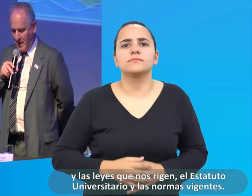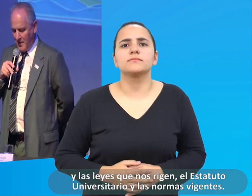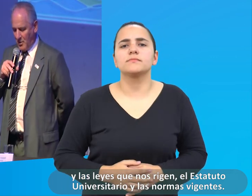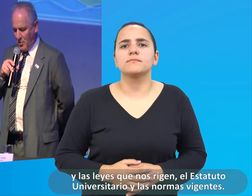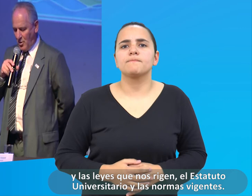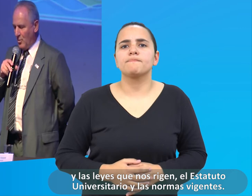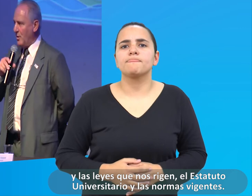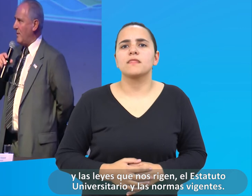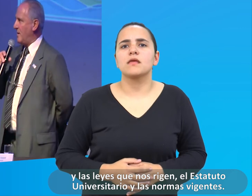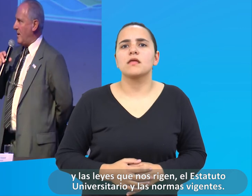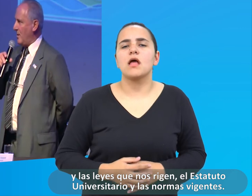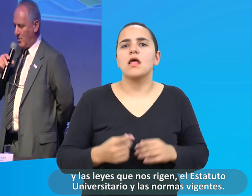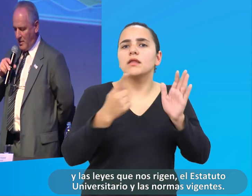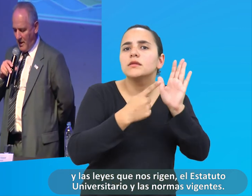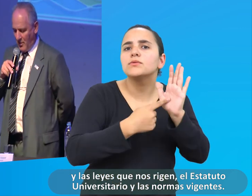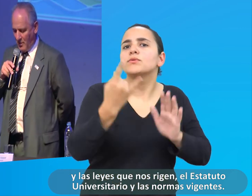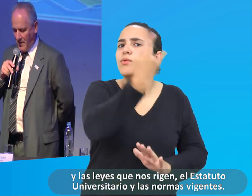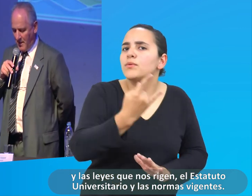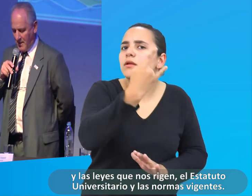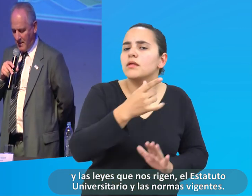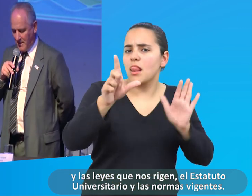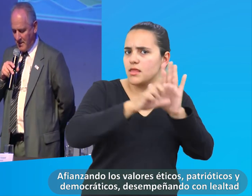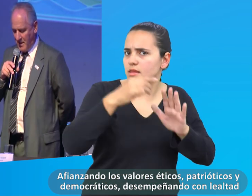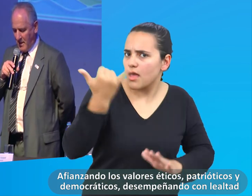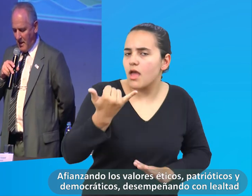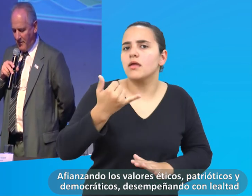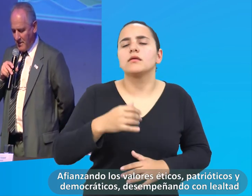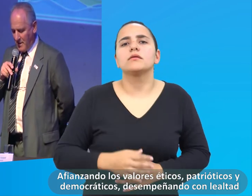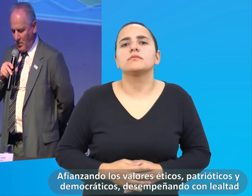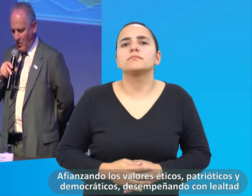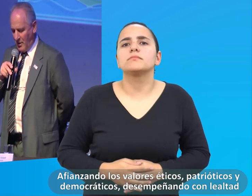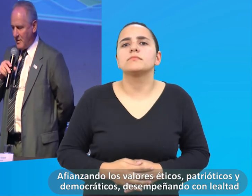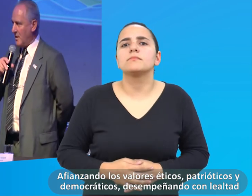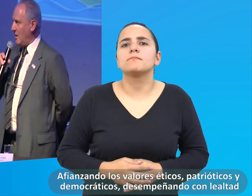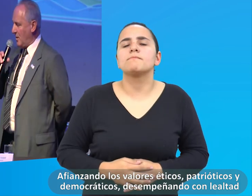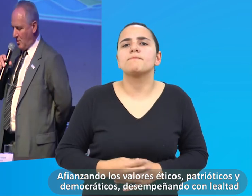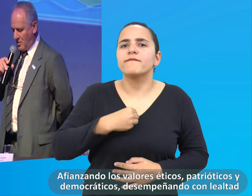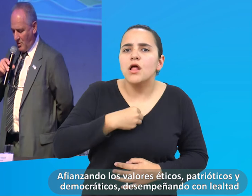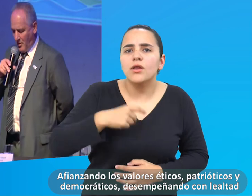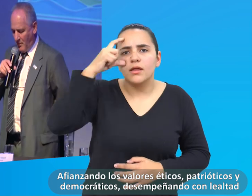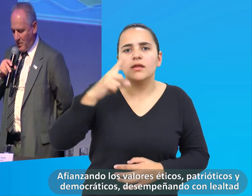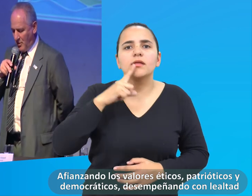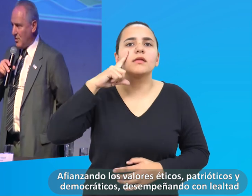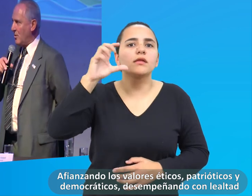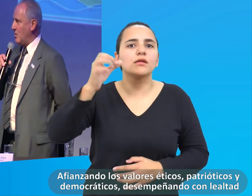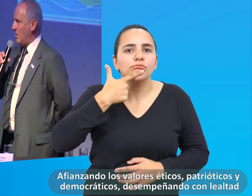el estatuto universitario y las normas vigentes, afianzando los valores éticos,